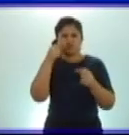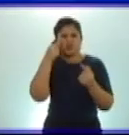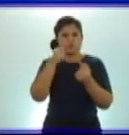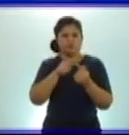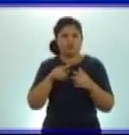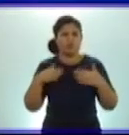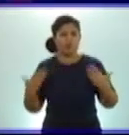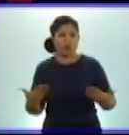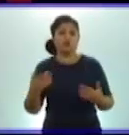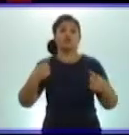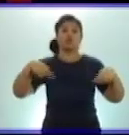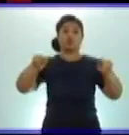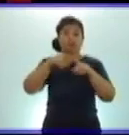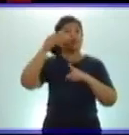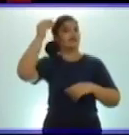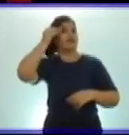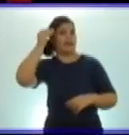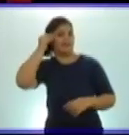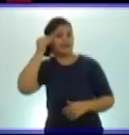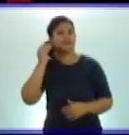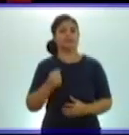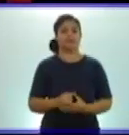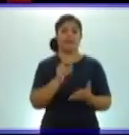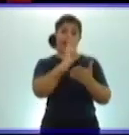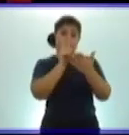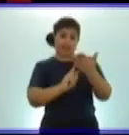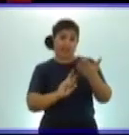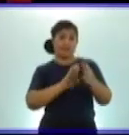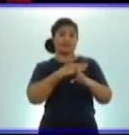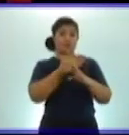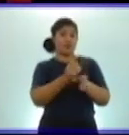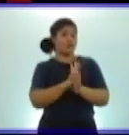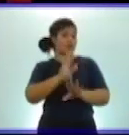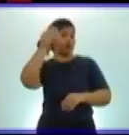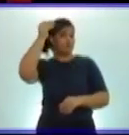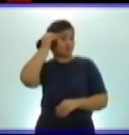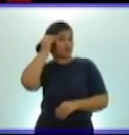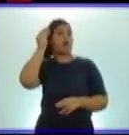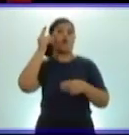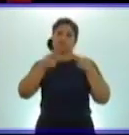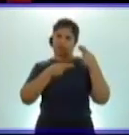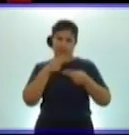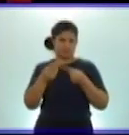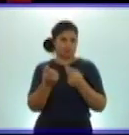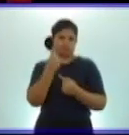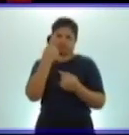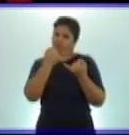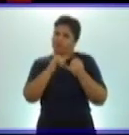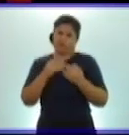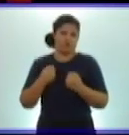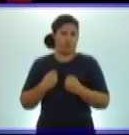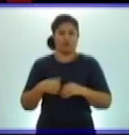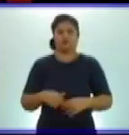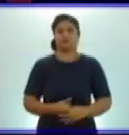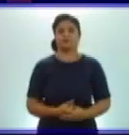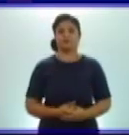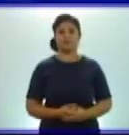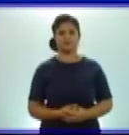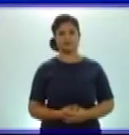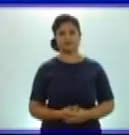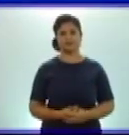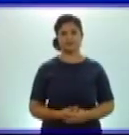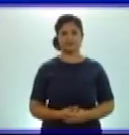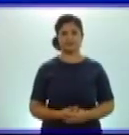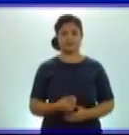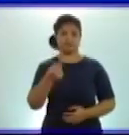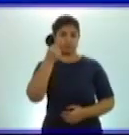trabajado en el primer periodo de este curso escolar. Pero yo les propongo lo siguiente. Veamos el ejercicio 2 de la